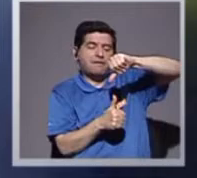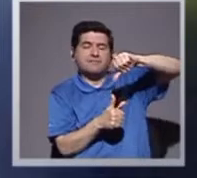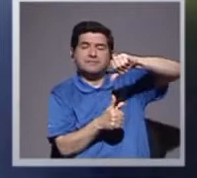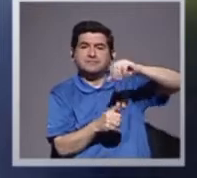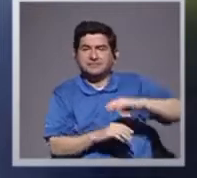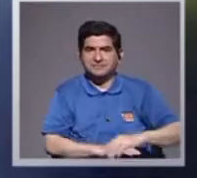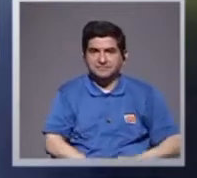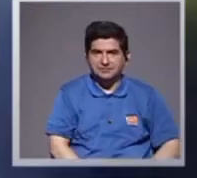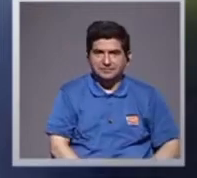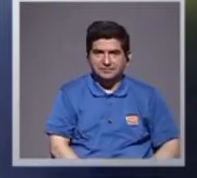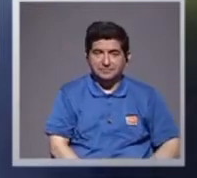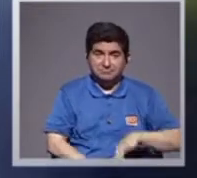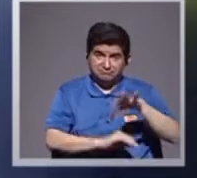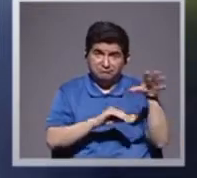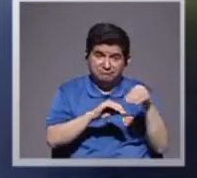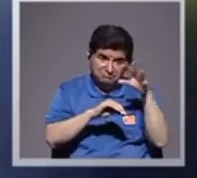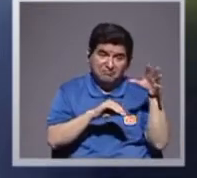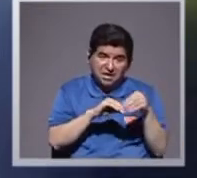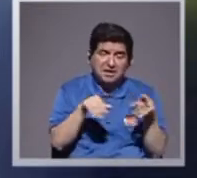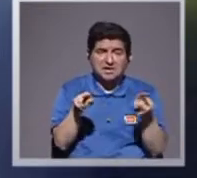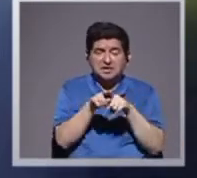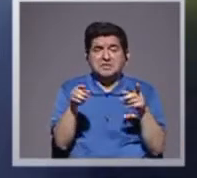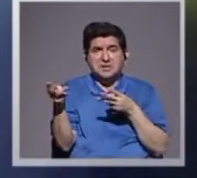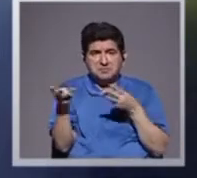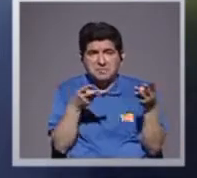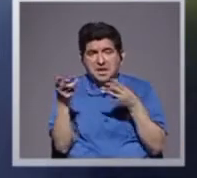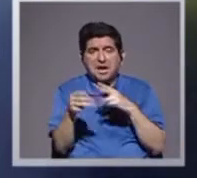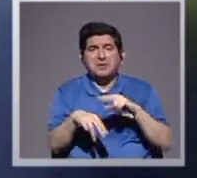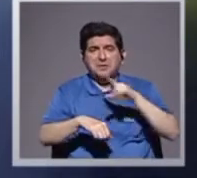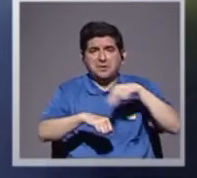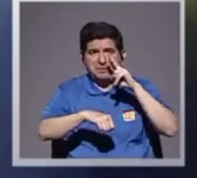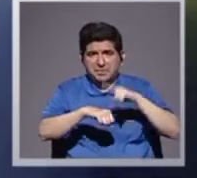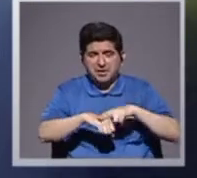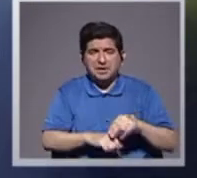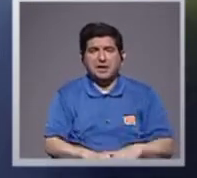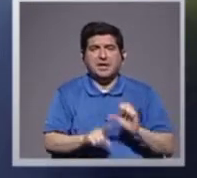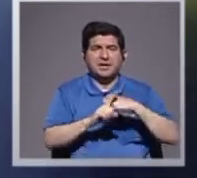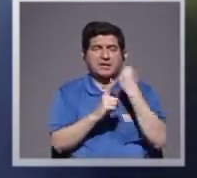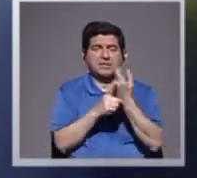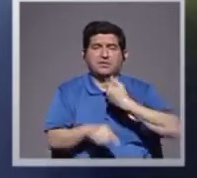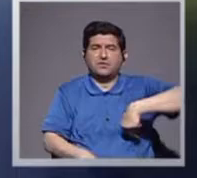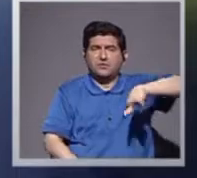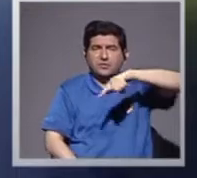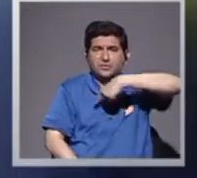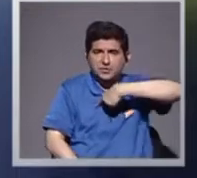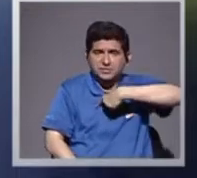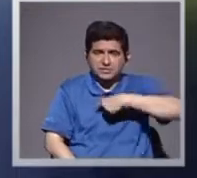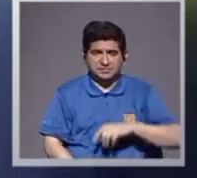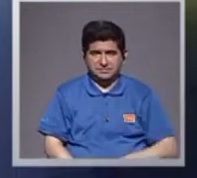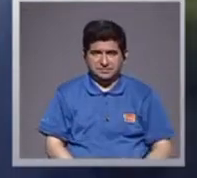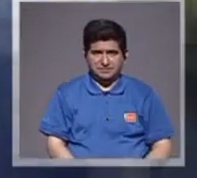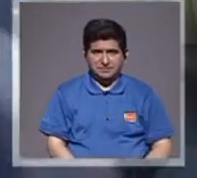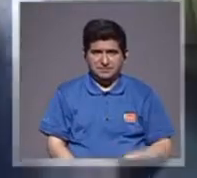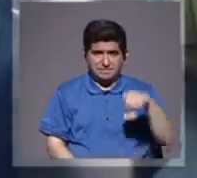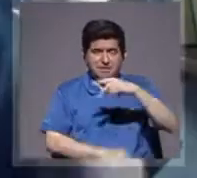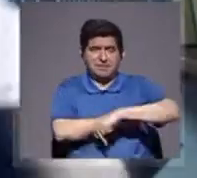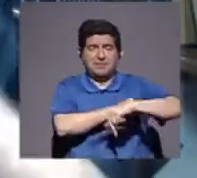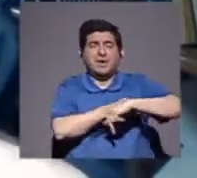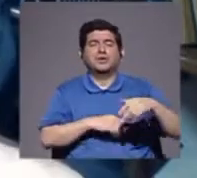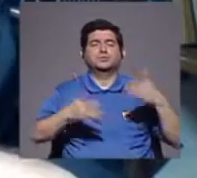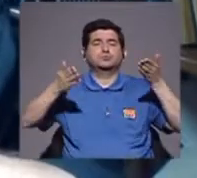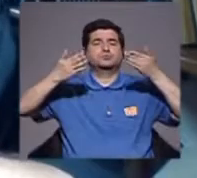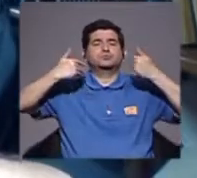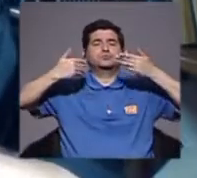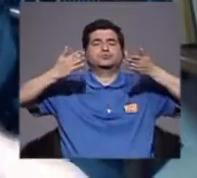agreguen, en el mercado natural, todas las condiciones, nuestras, también, de un país tropical,